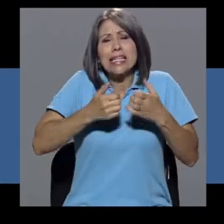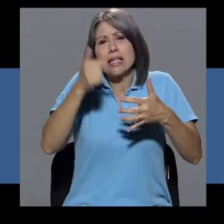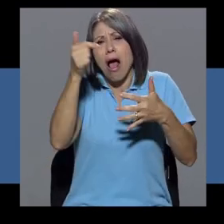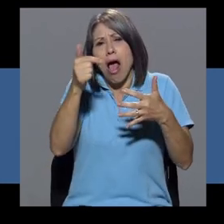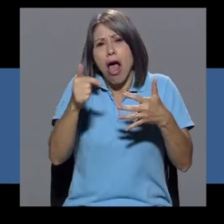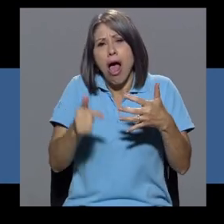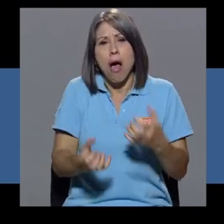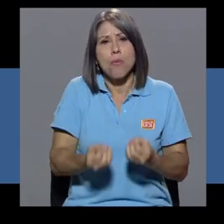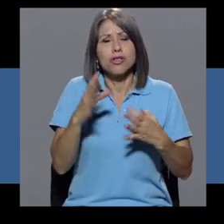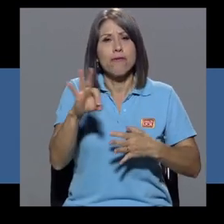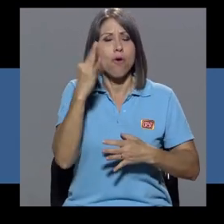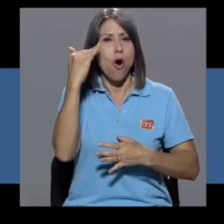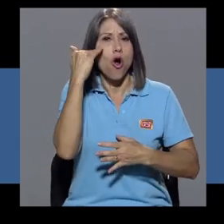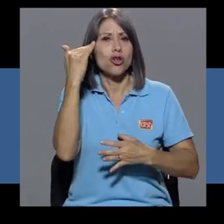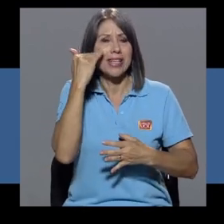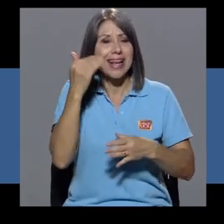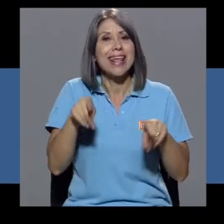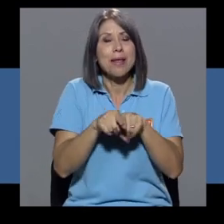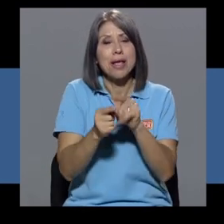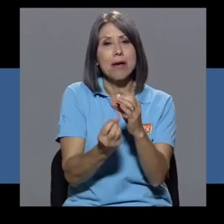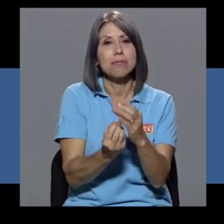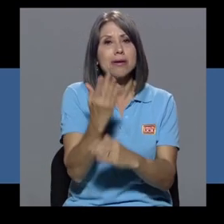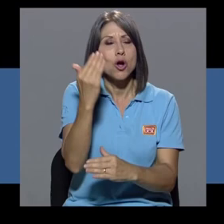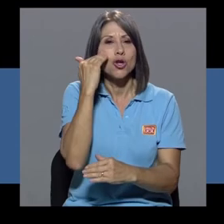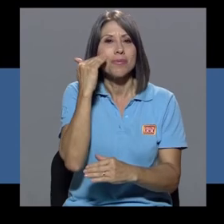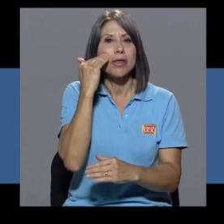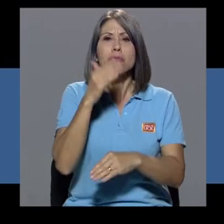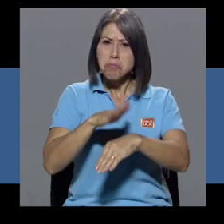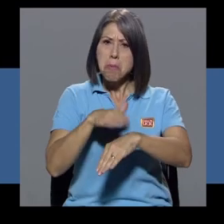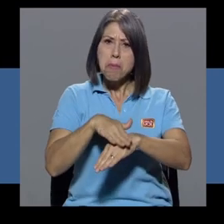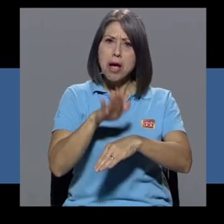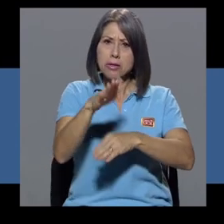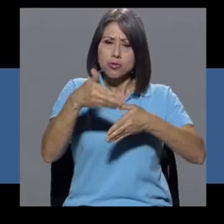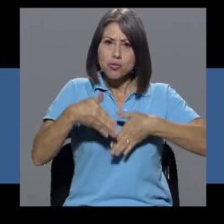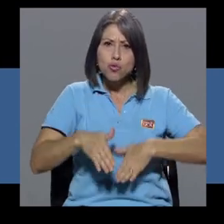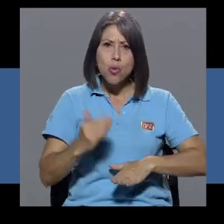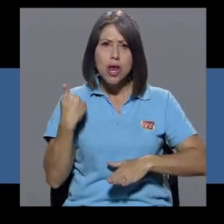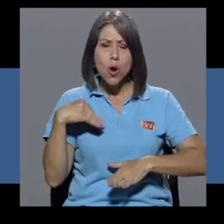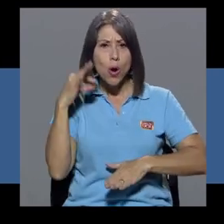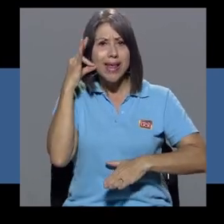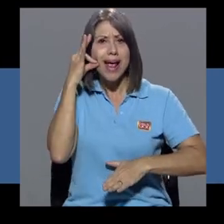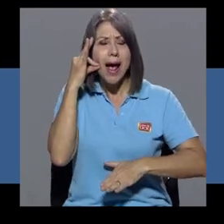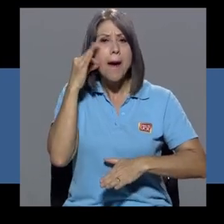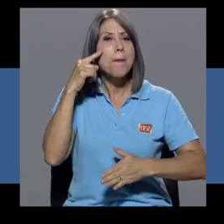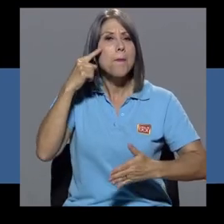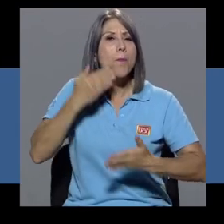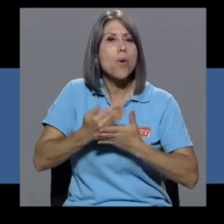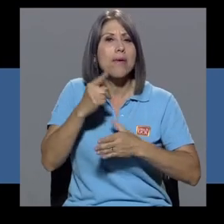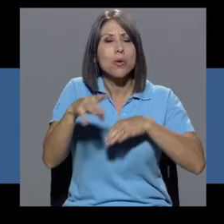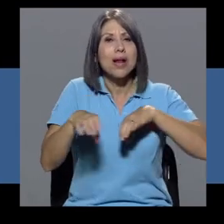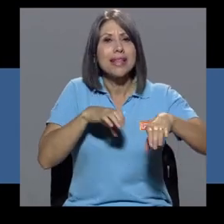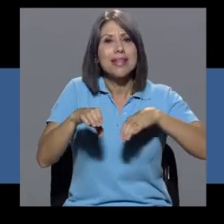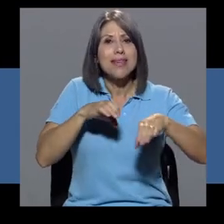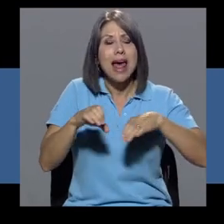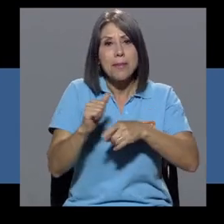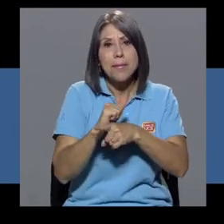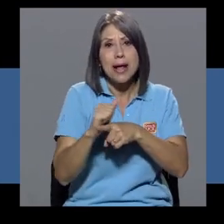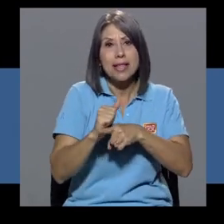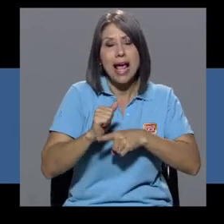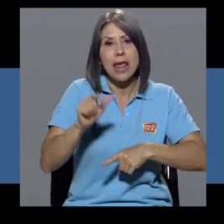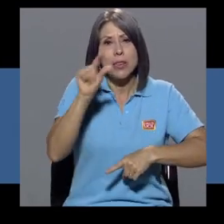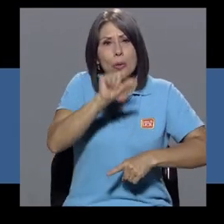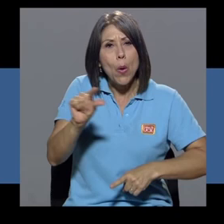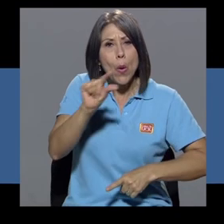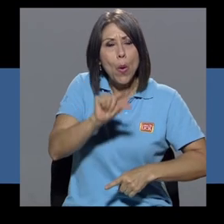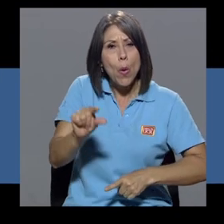conocimiento, sino que existen muchas formas de conocer y generar conocimiento. Deje que su hijo o hija pruebe una